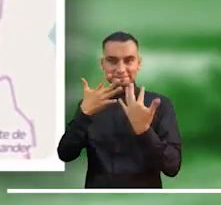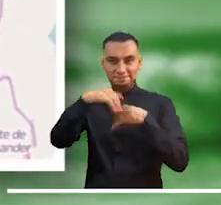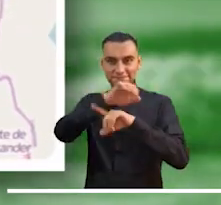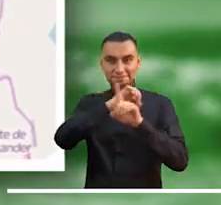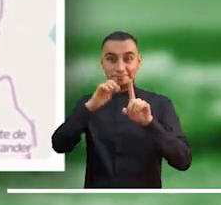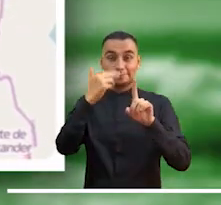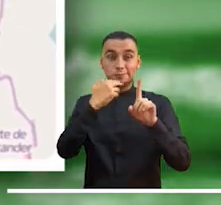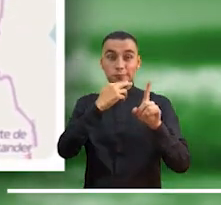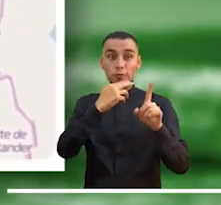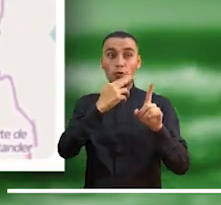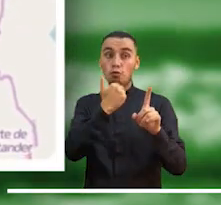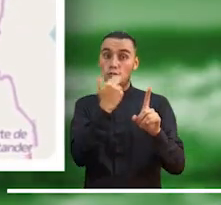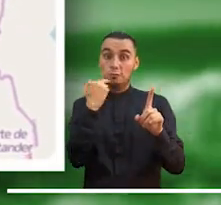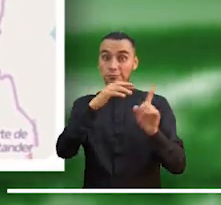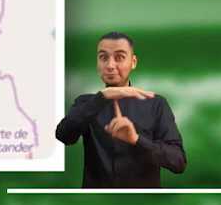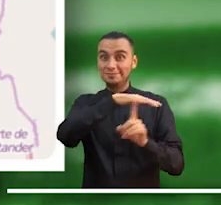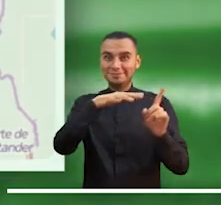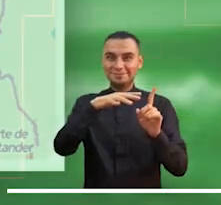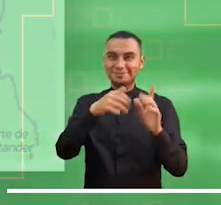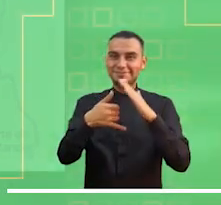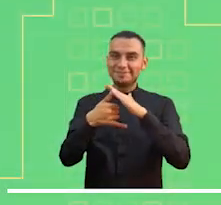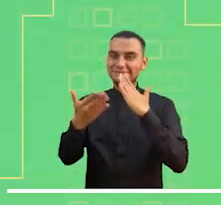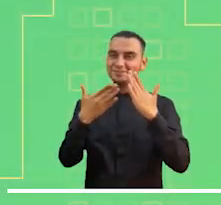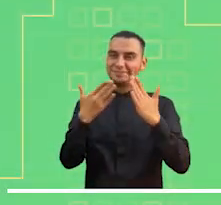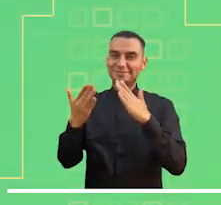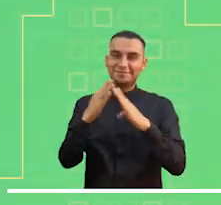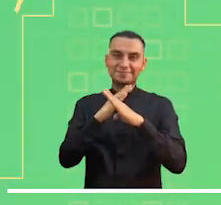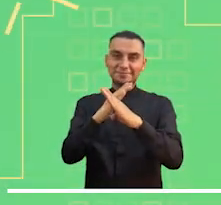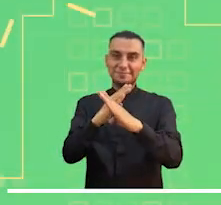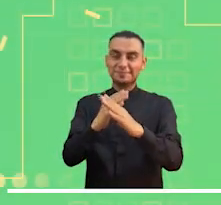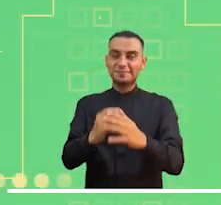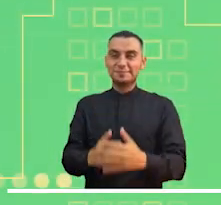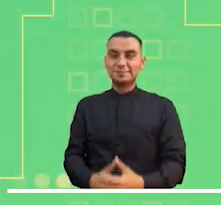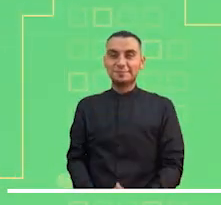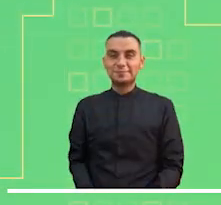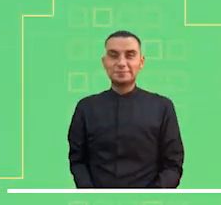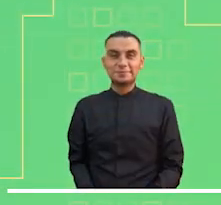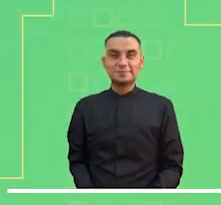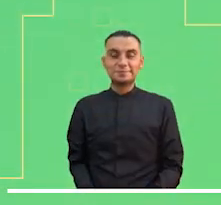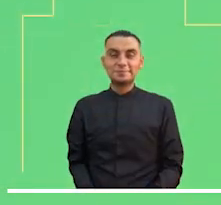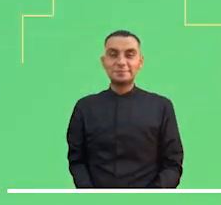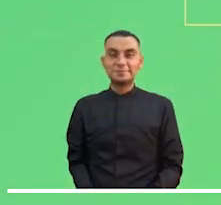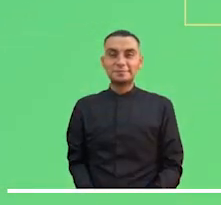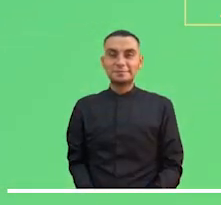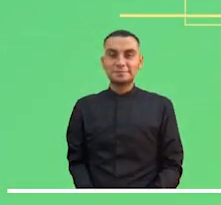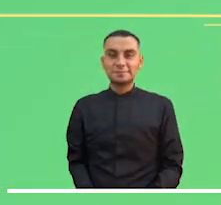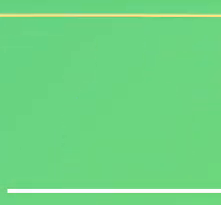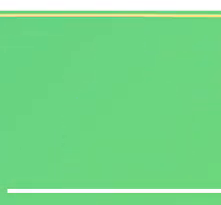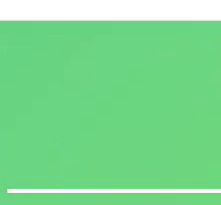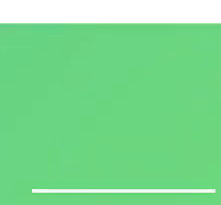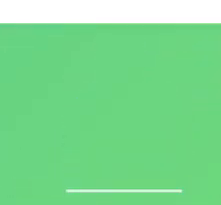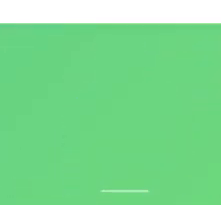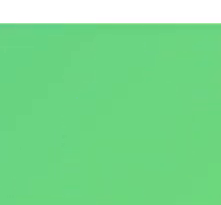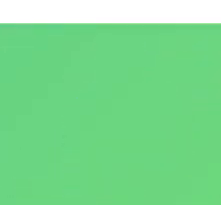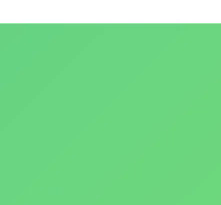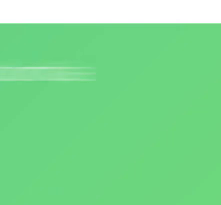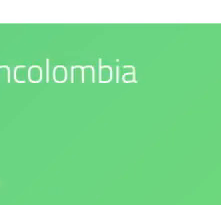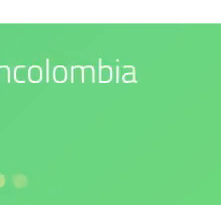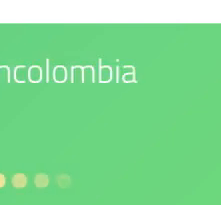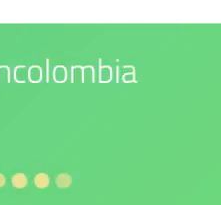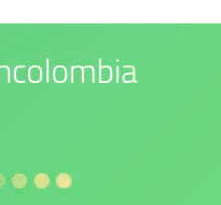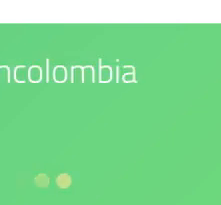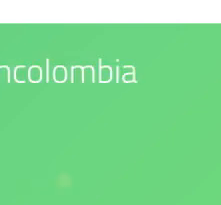en el centro y oriente del mar Caribe. Los esperamos en nuestras redes sociales. Nuestro compromiso es con el medio